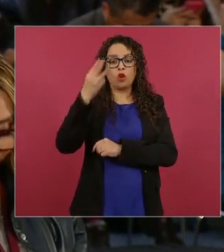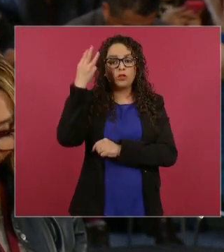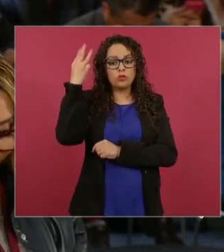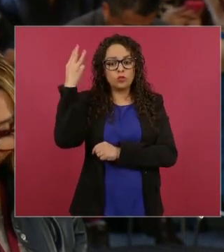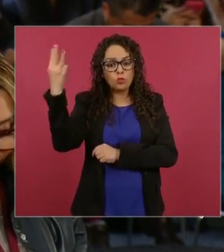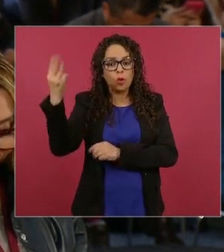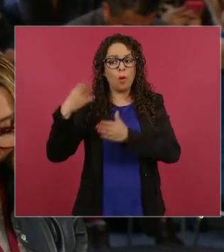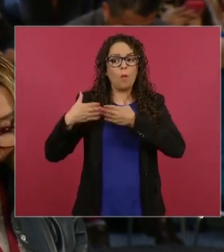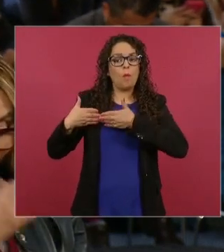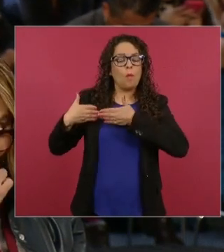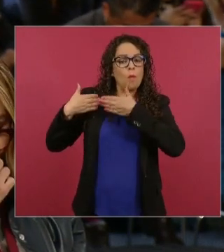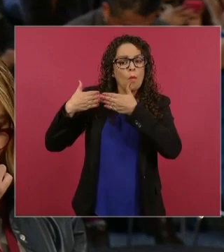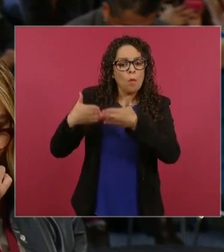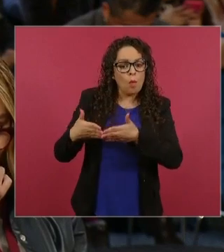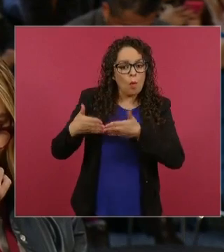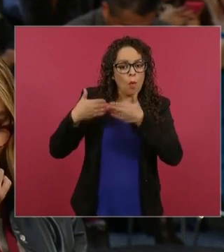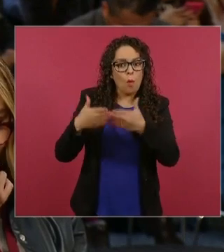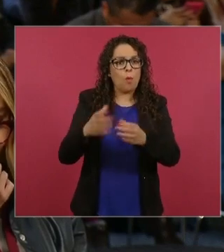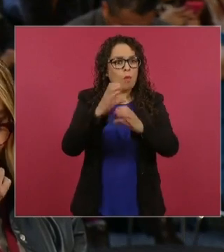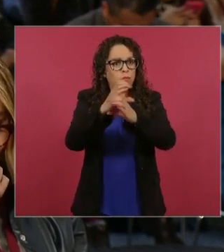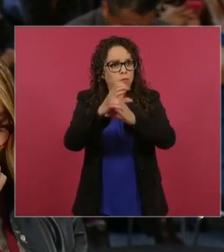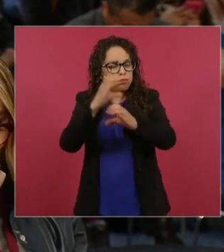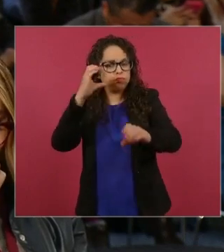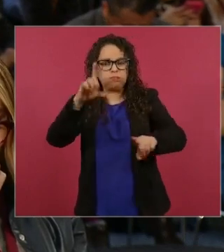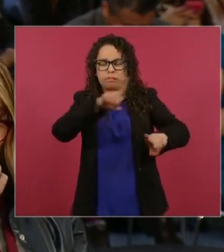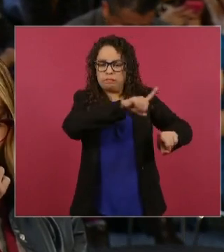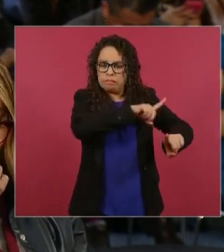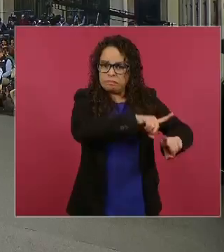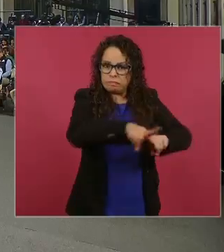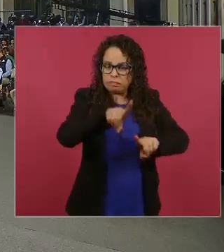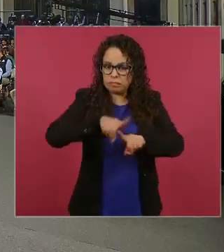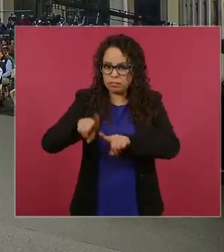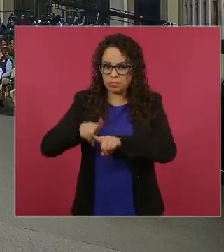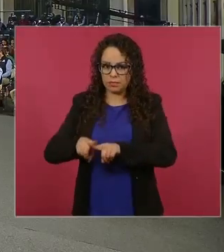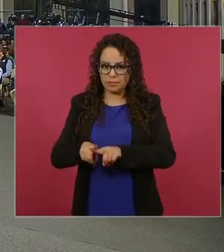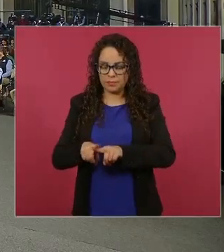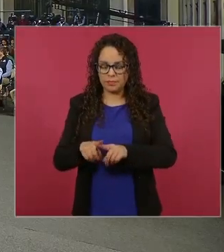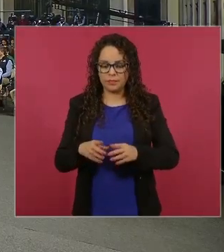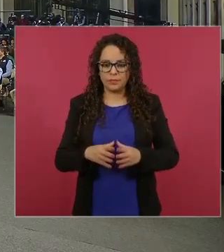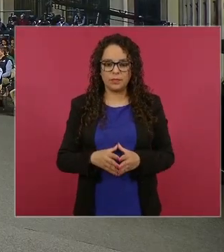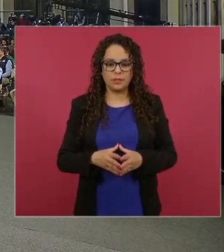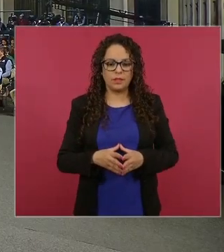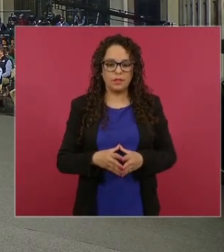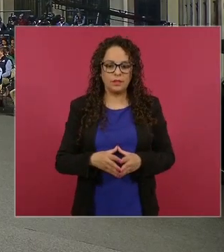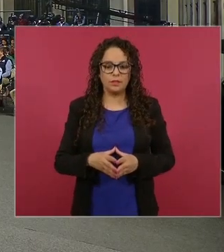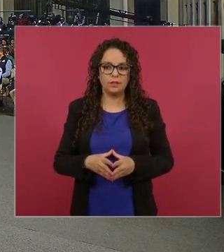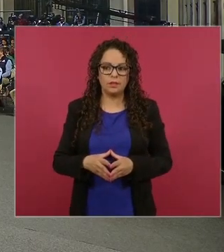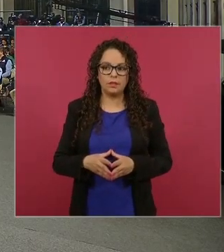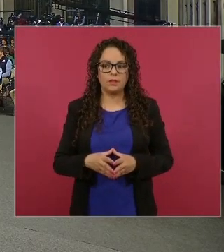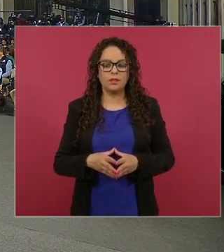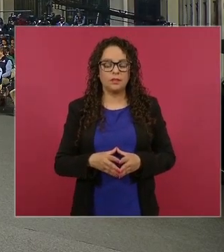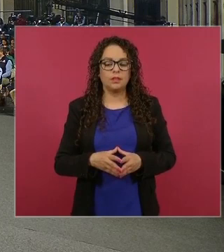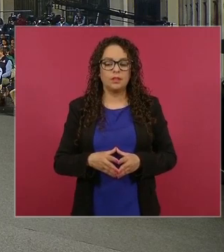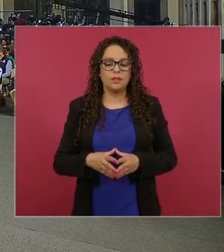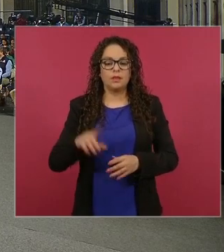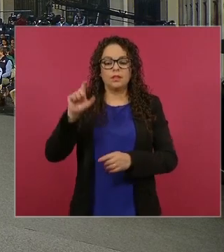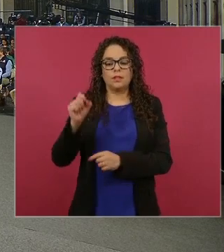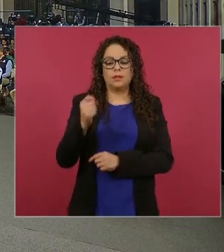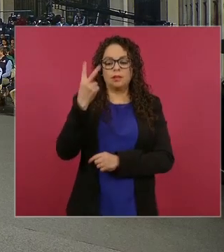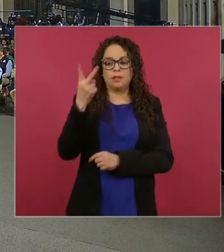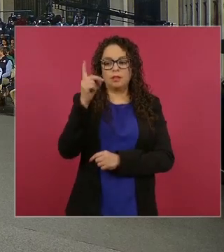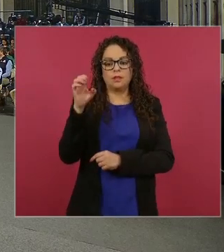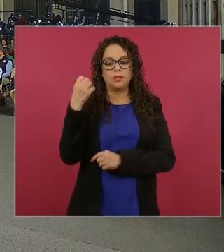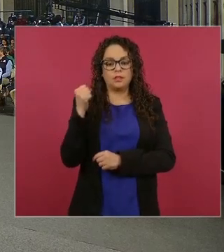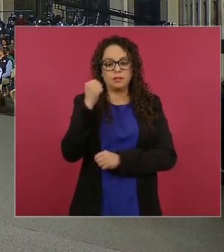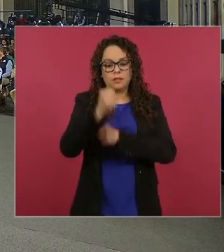en vagones en ferrocarril en grandes camiones sorpresa grata luego de que el 22 de septiembre del 2022 el